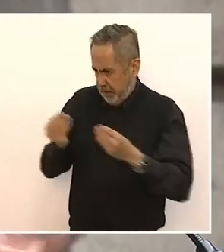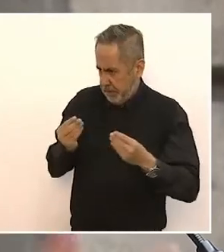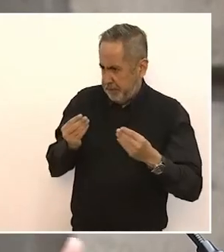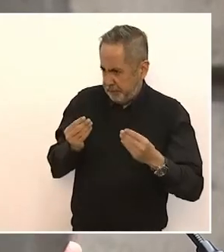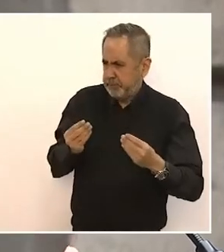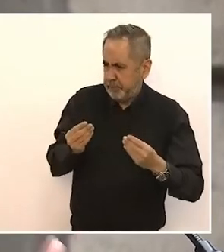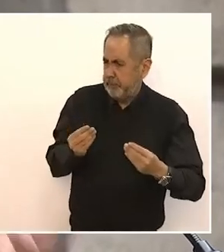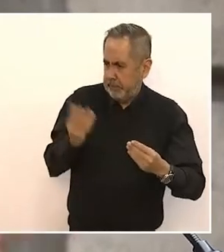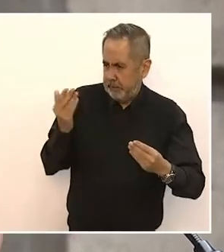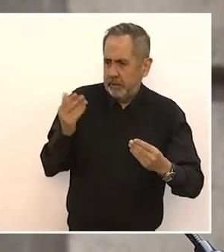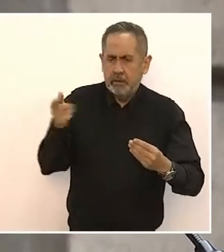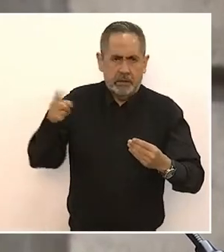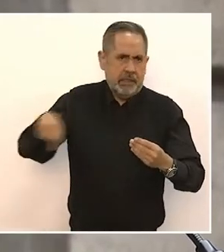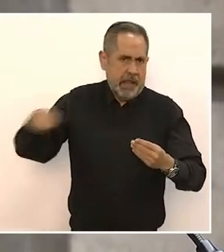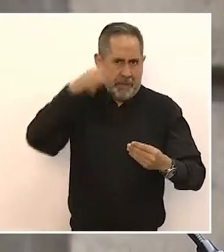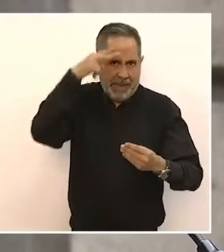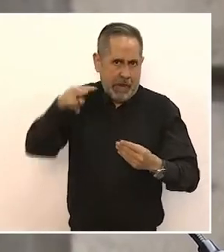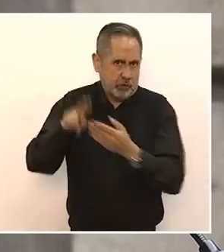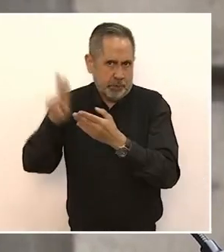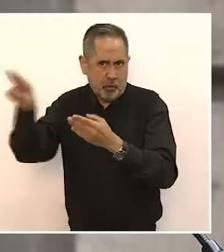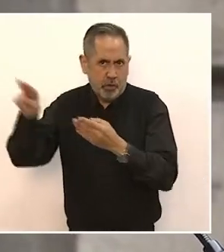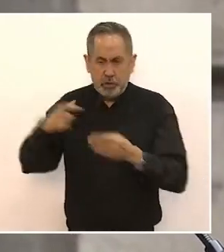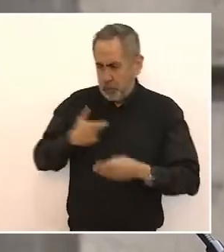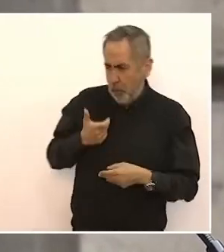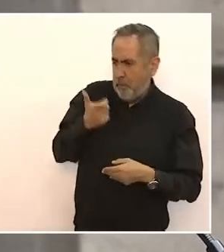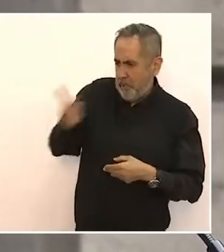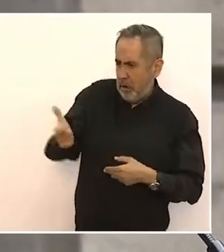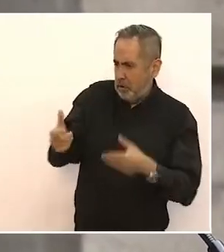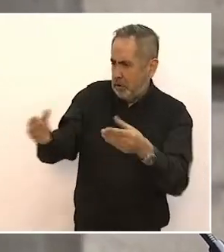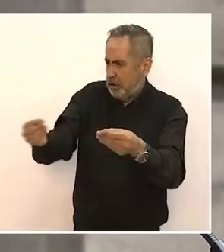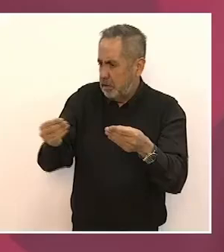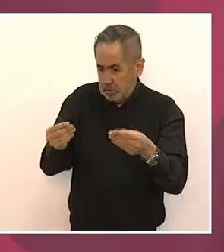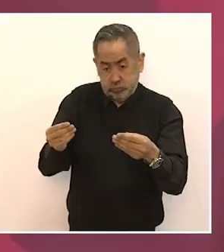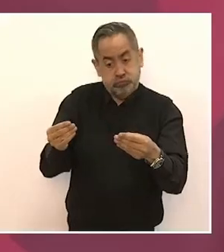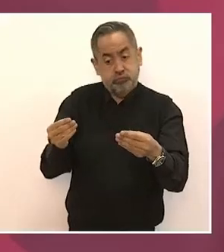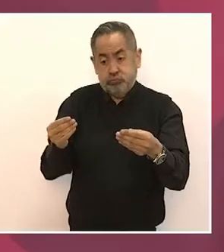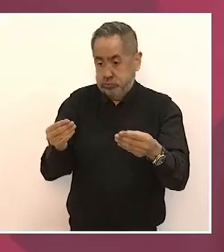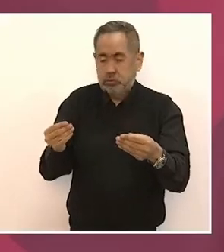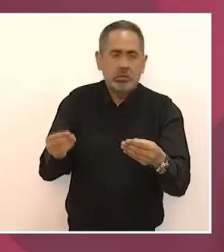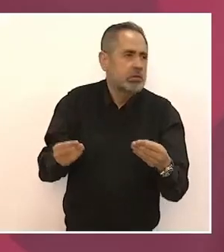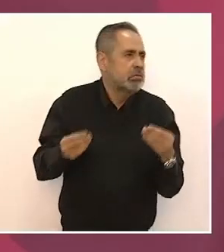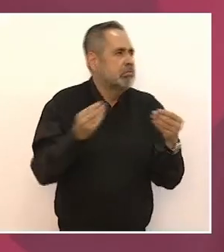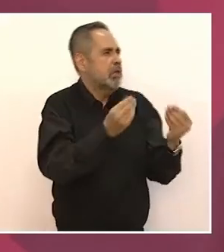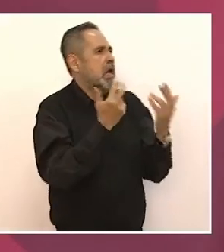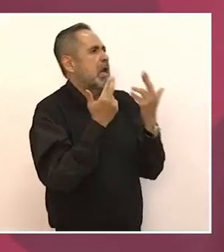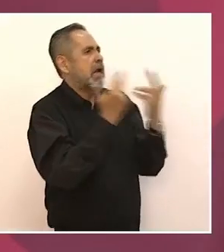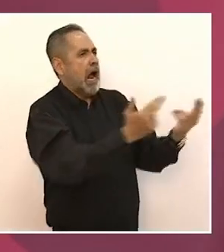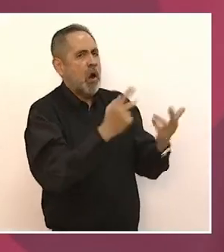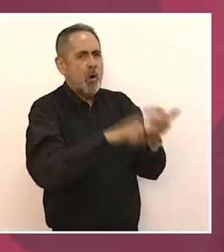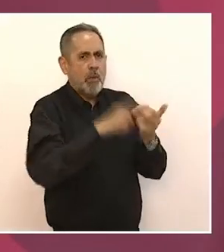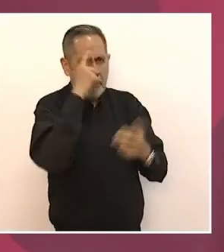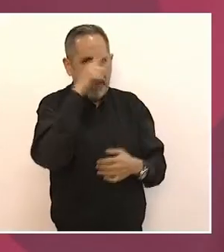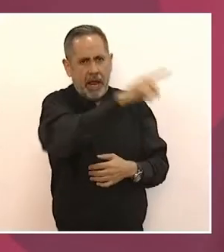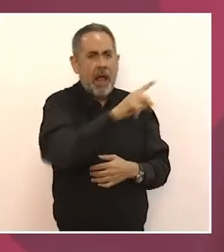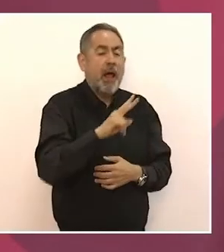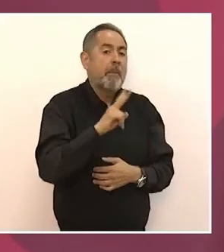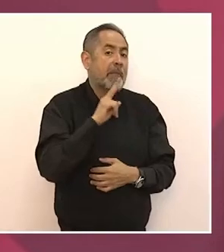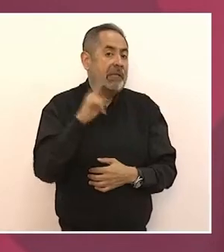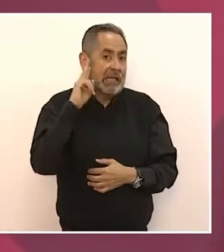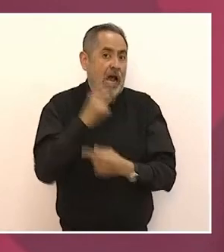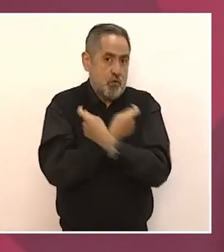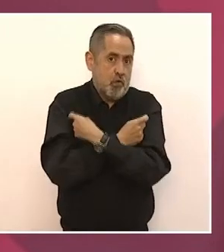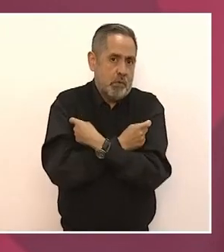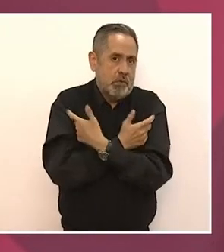obsequiado esas obras y habían pagado